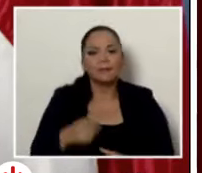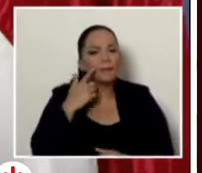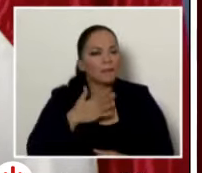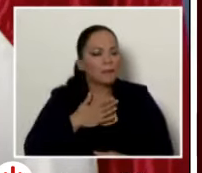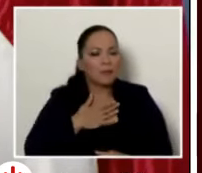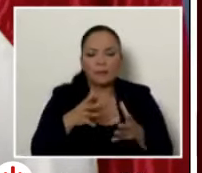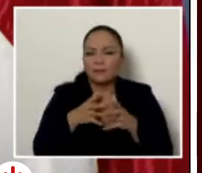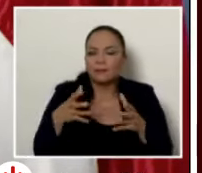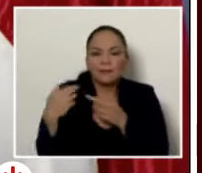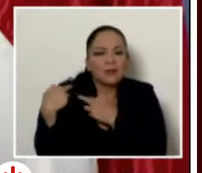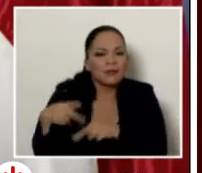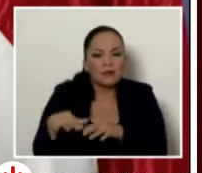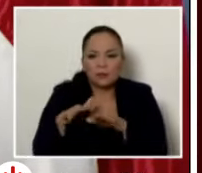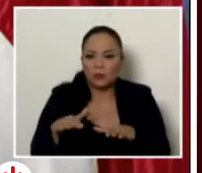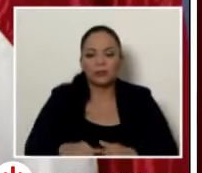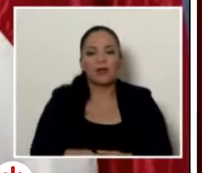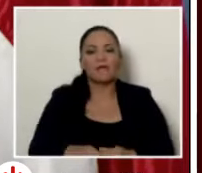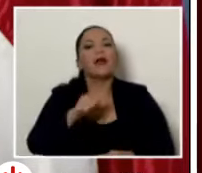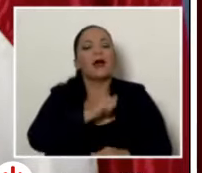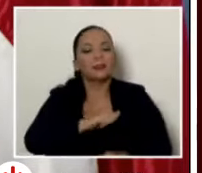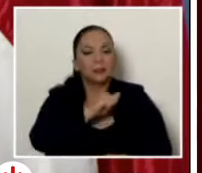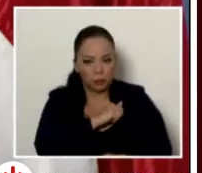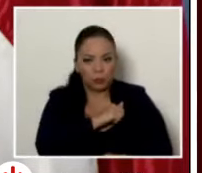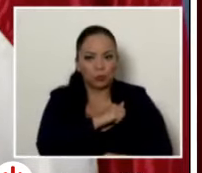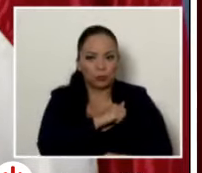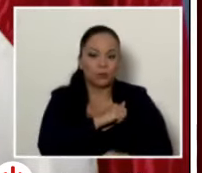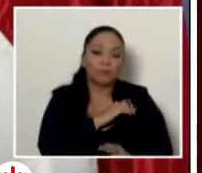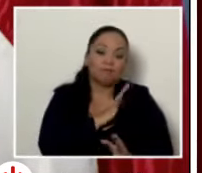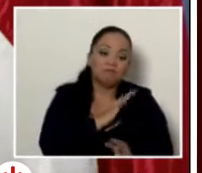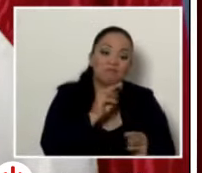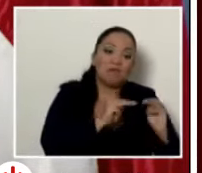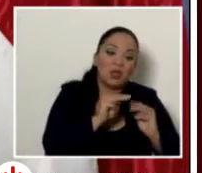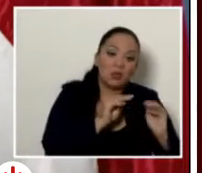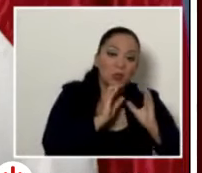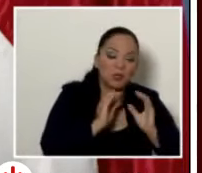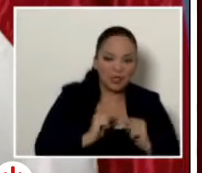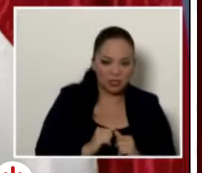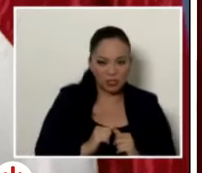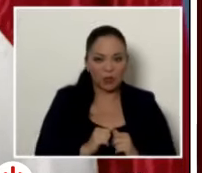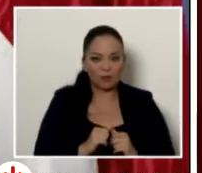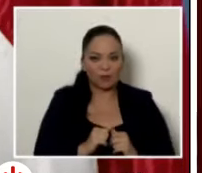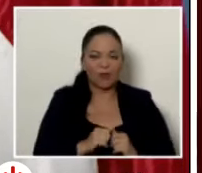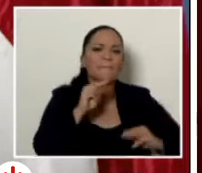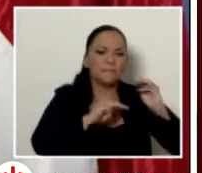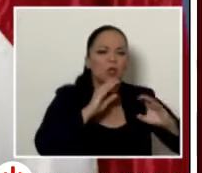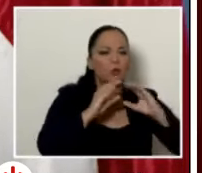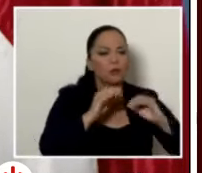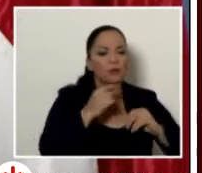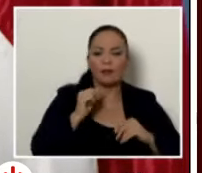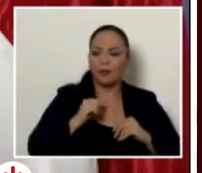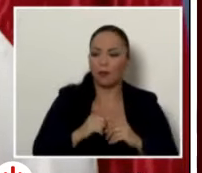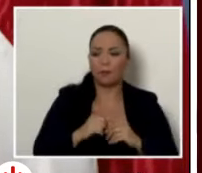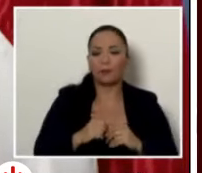irresponsable la actitud de un medio diciendo que que se precipita el